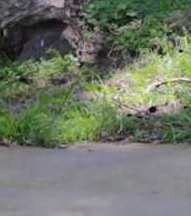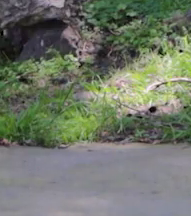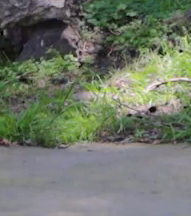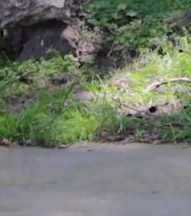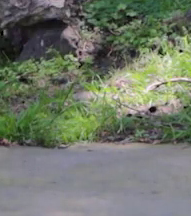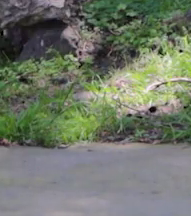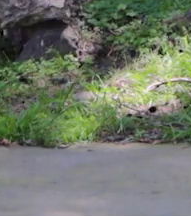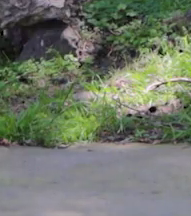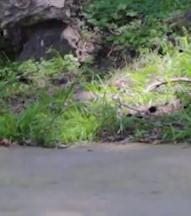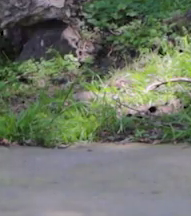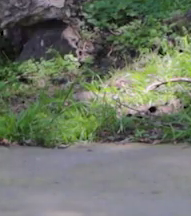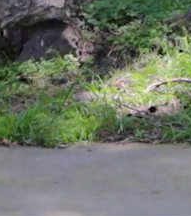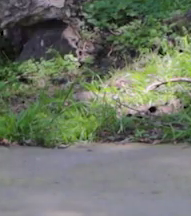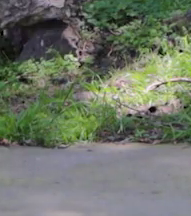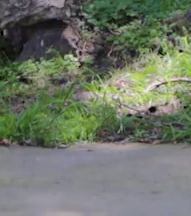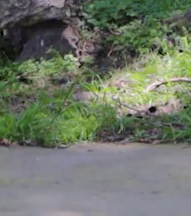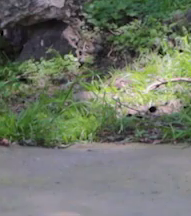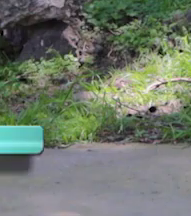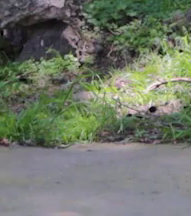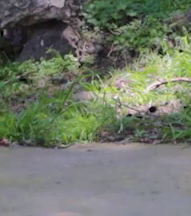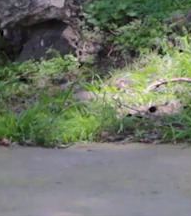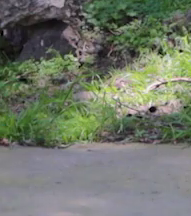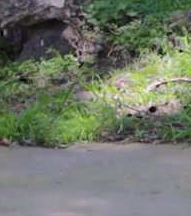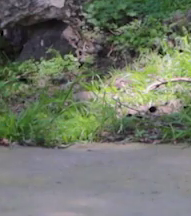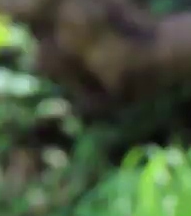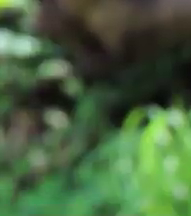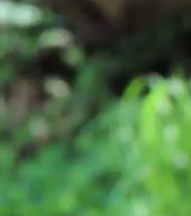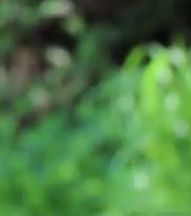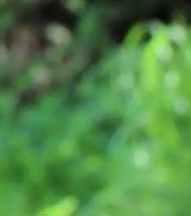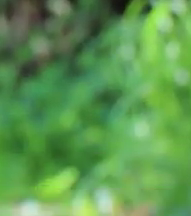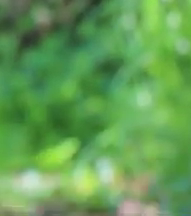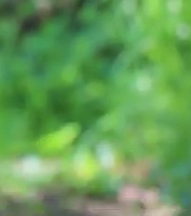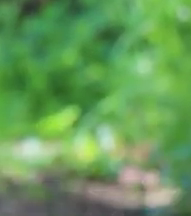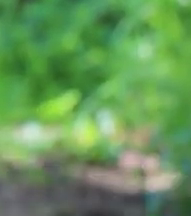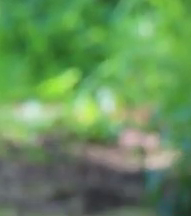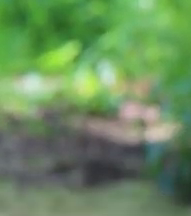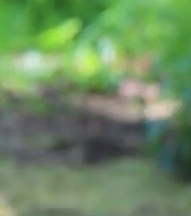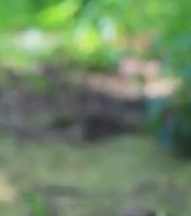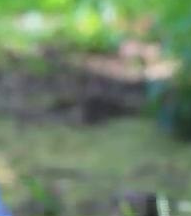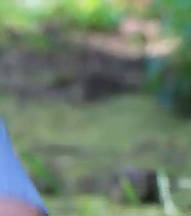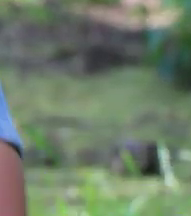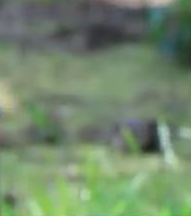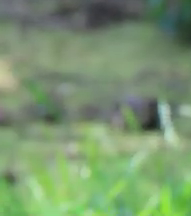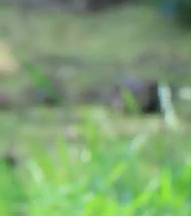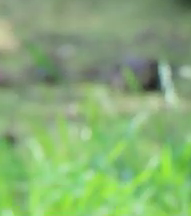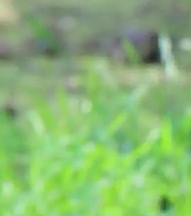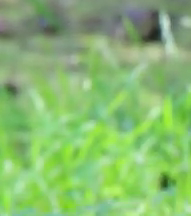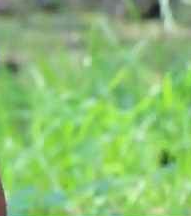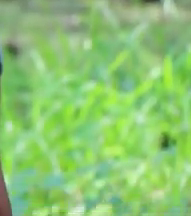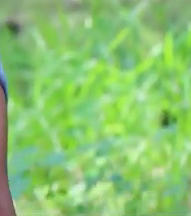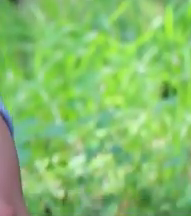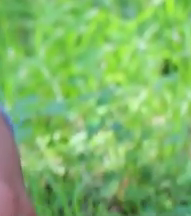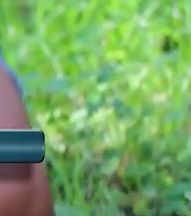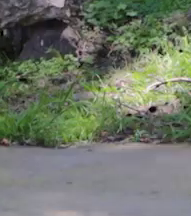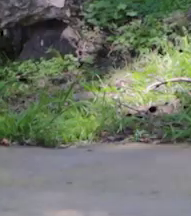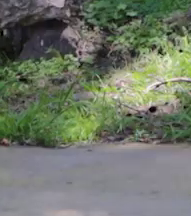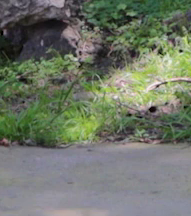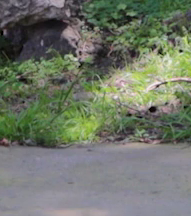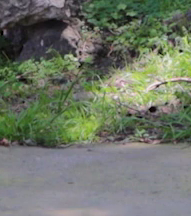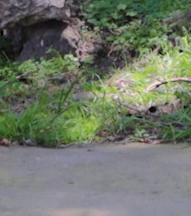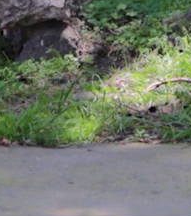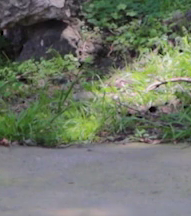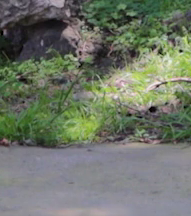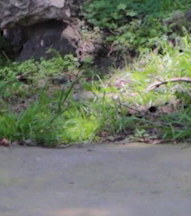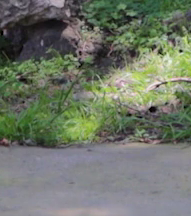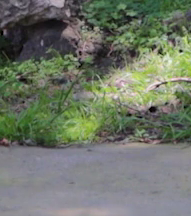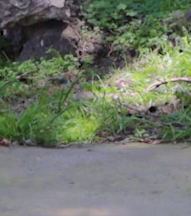flexionamos. Muy bien. Exactamente ahí. Muy bien hecho, Jair. Ahí bien. Una más. Bien. Otra